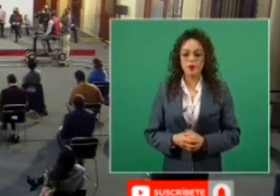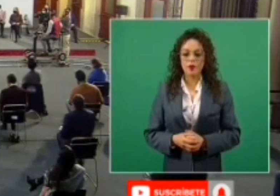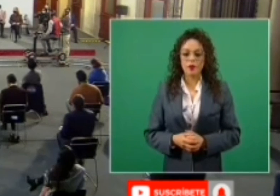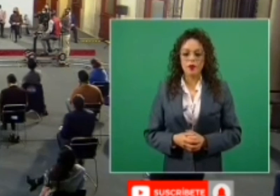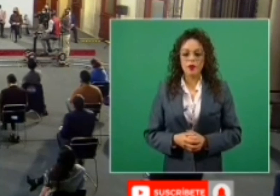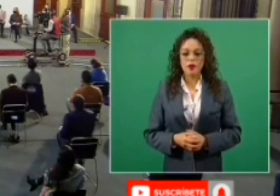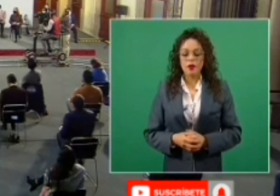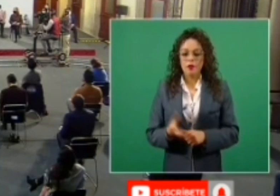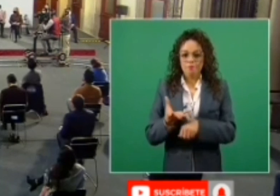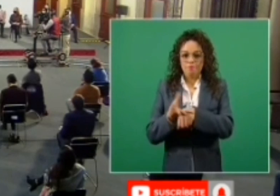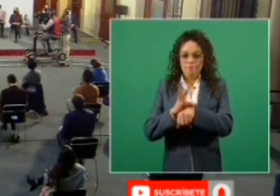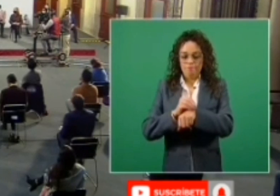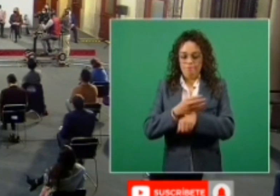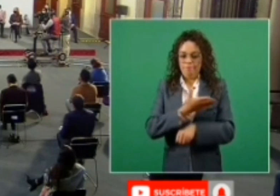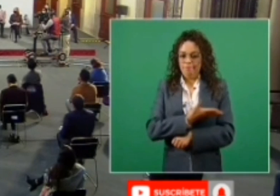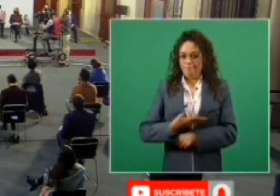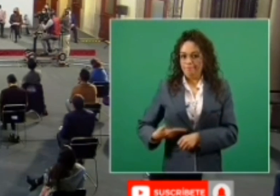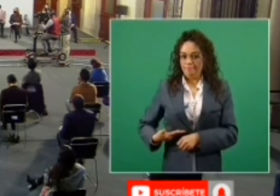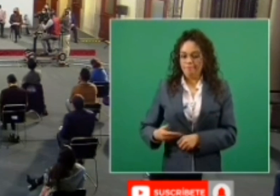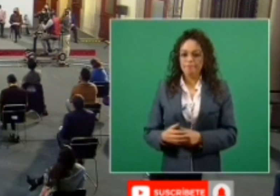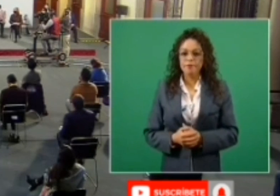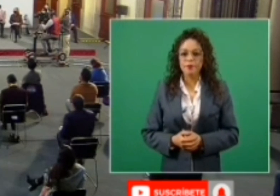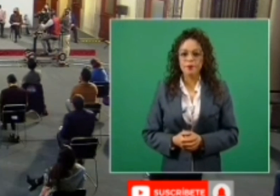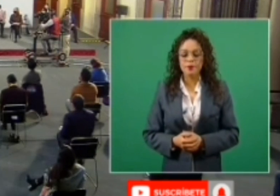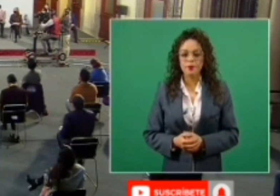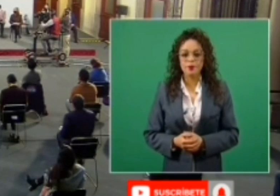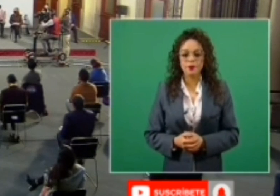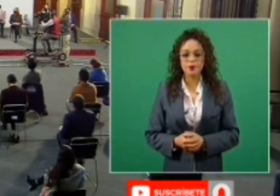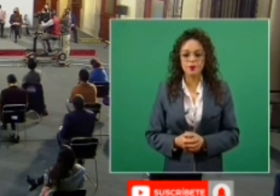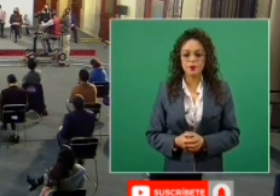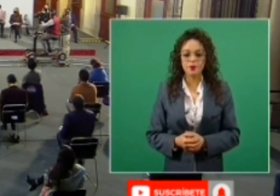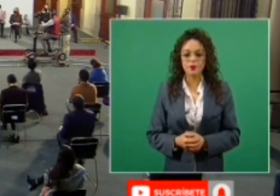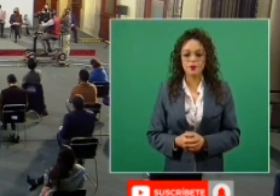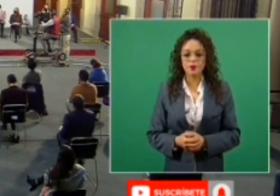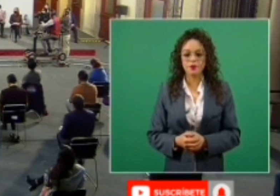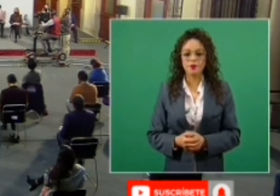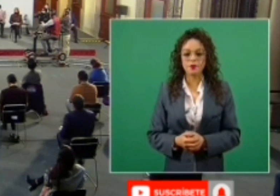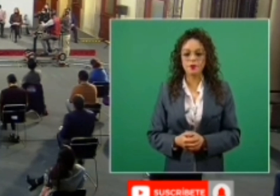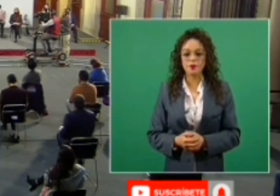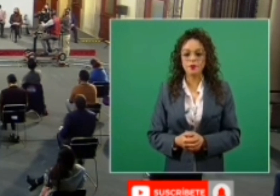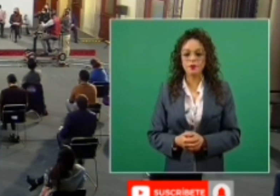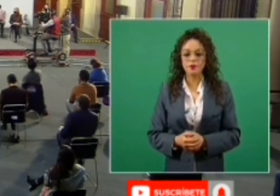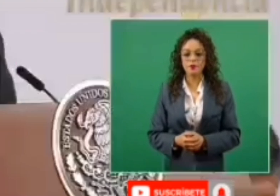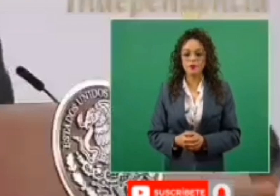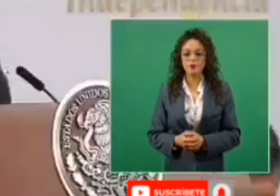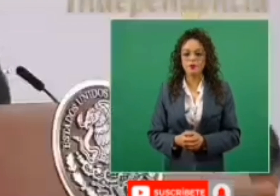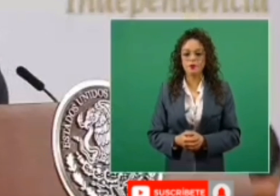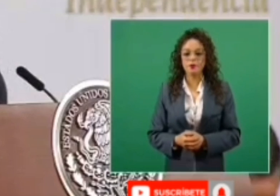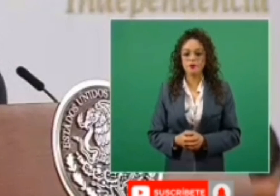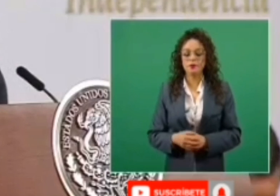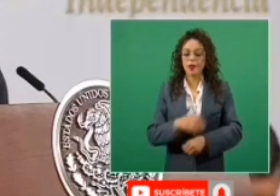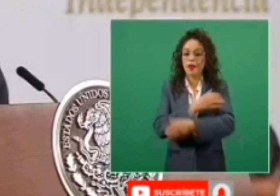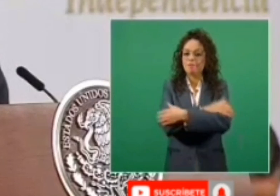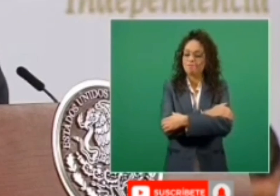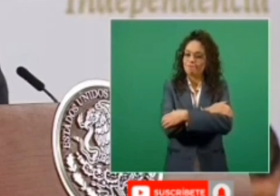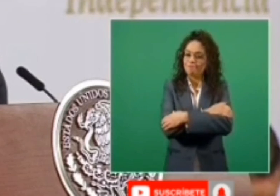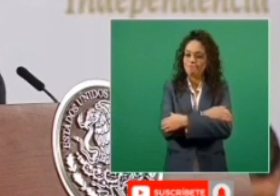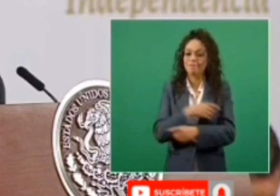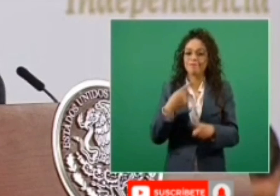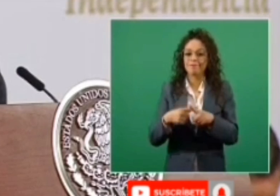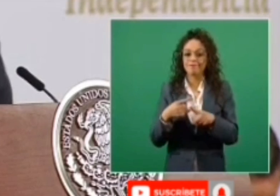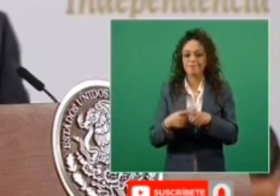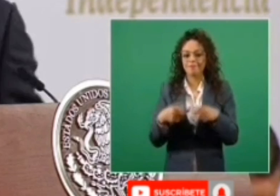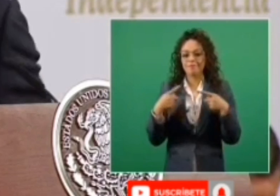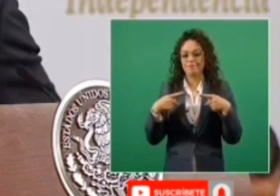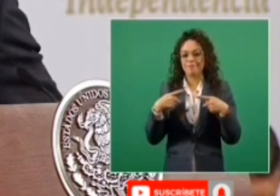Con su permiso, señor presidente. Un abrazo fraterno a las y los agrónomos de México